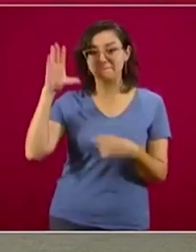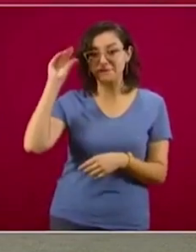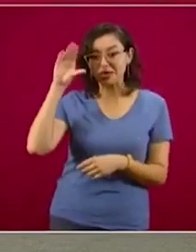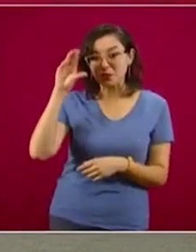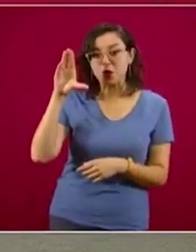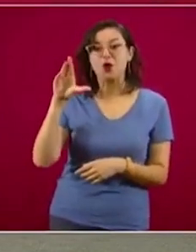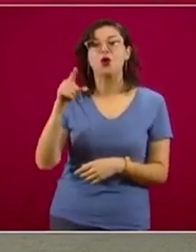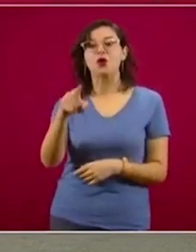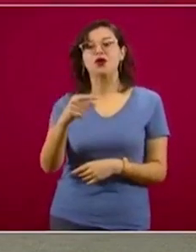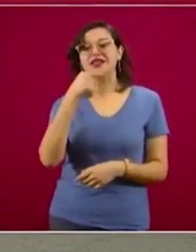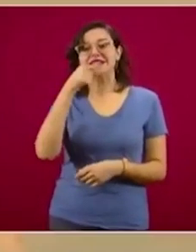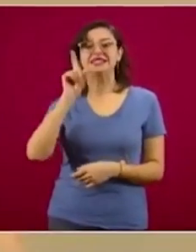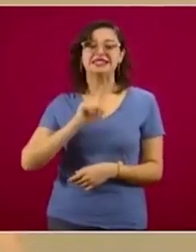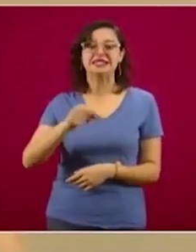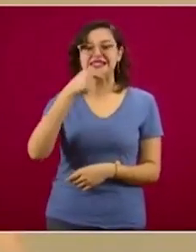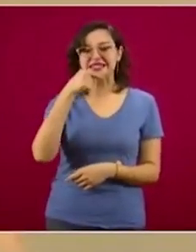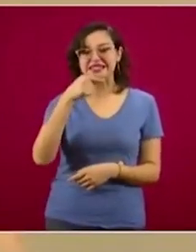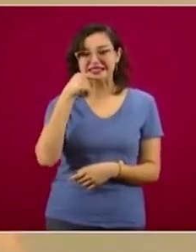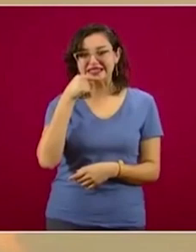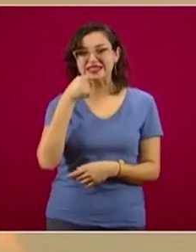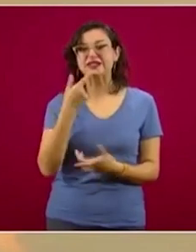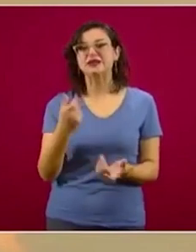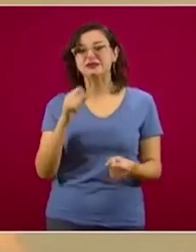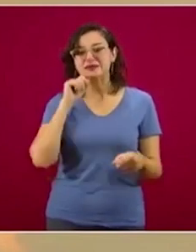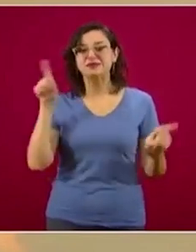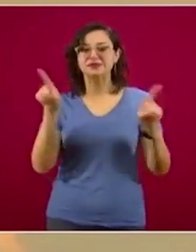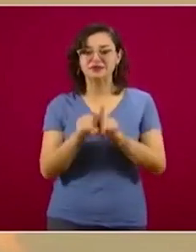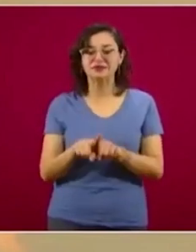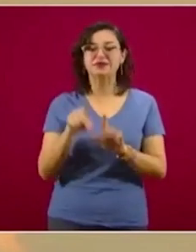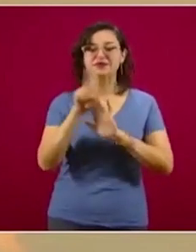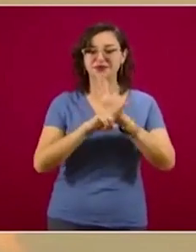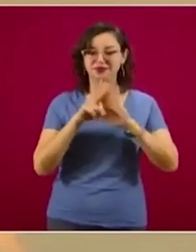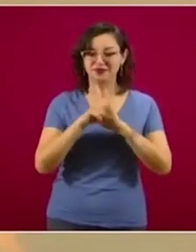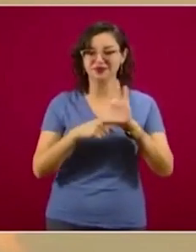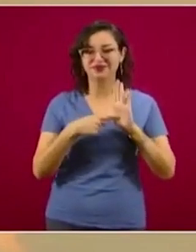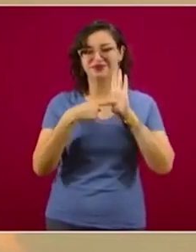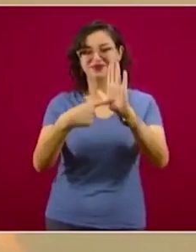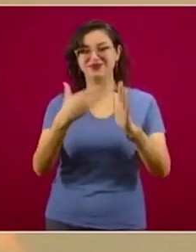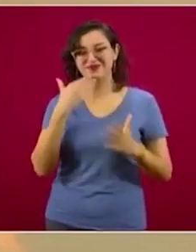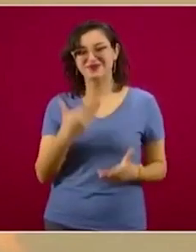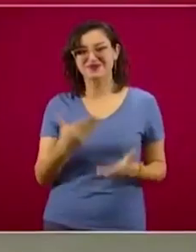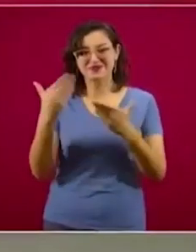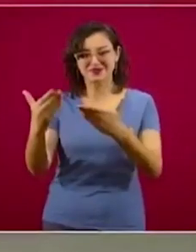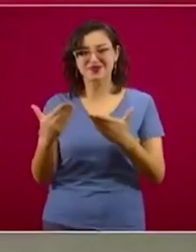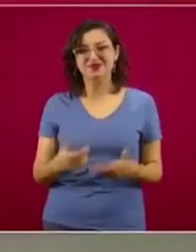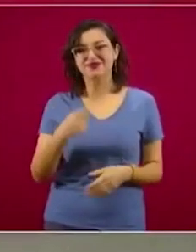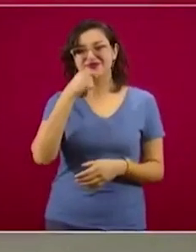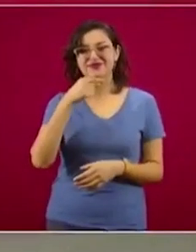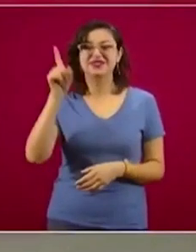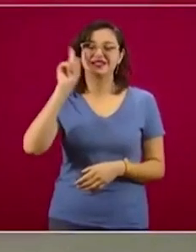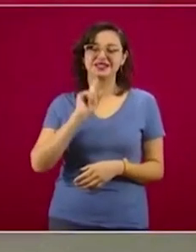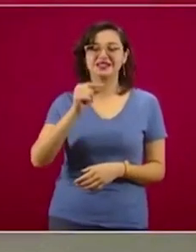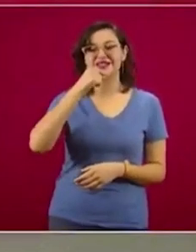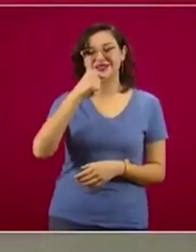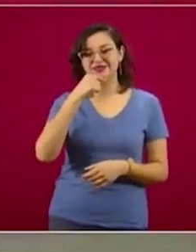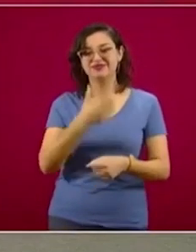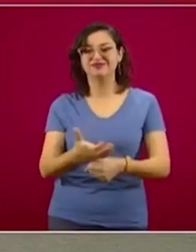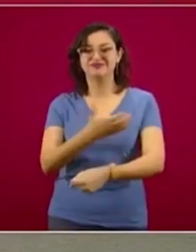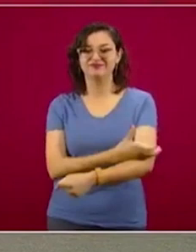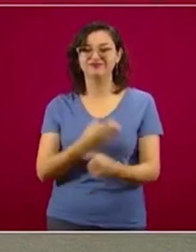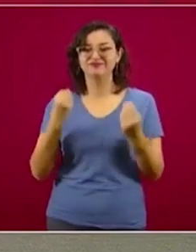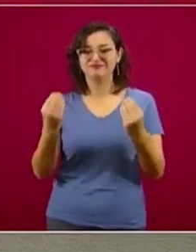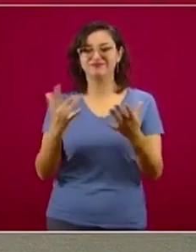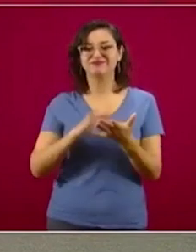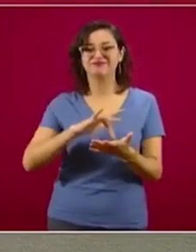de niñas y niños. También vamos a presentar algunos de los videos que nos mandaron. Y les damos la bienvenida, niñas y niños que nos acompañan, muchas gracias,